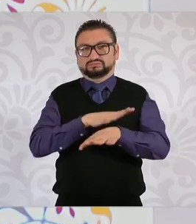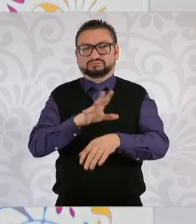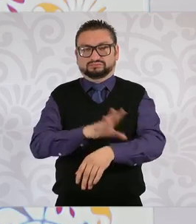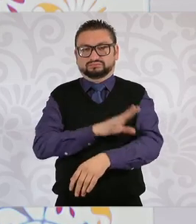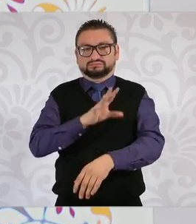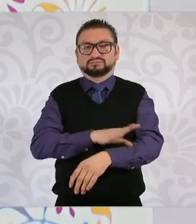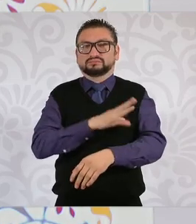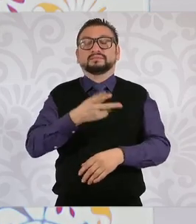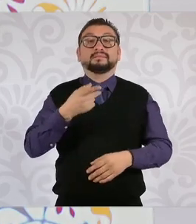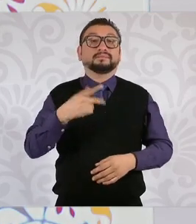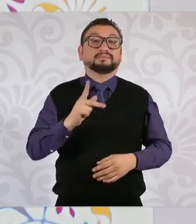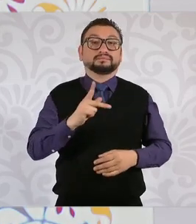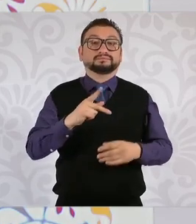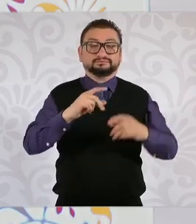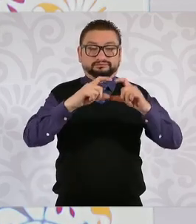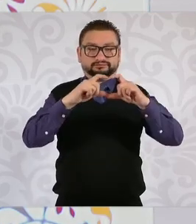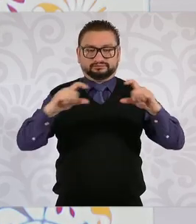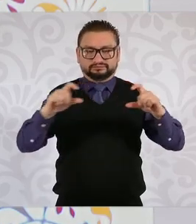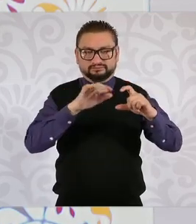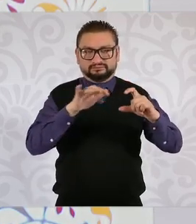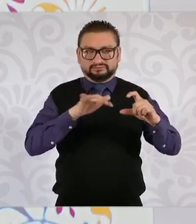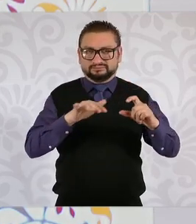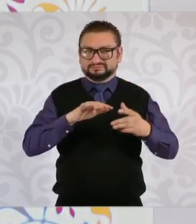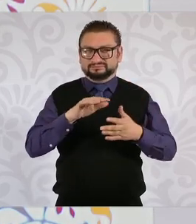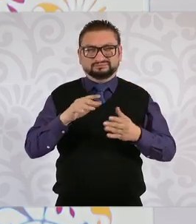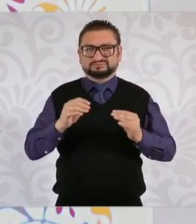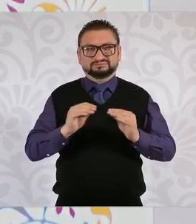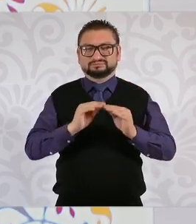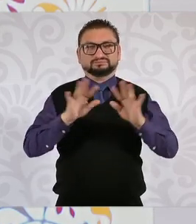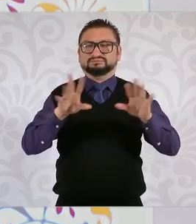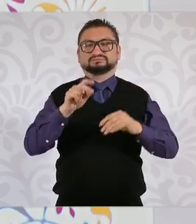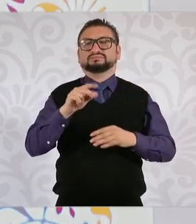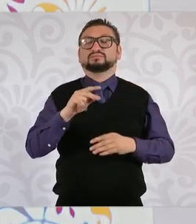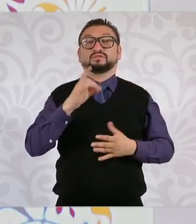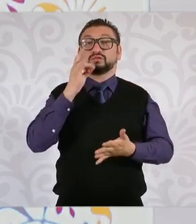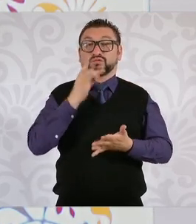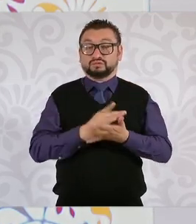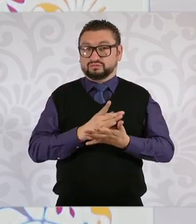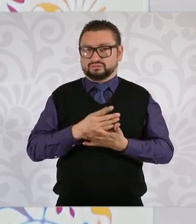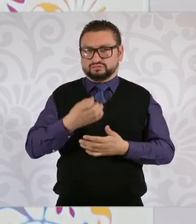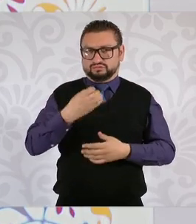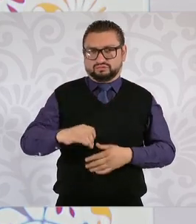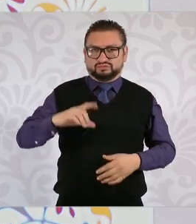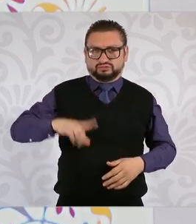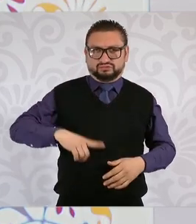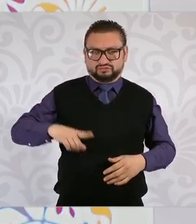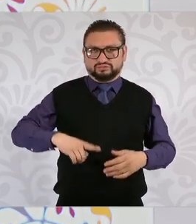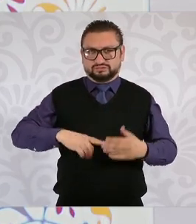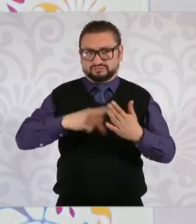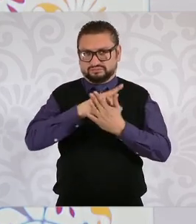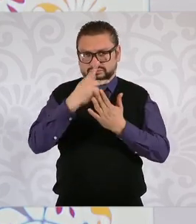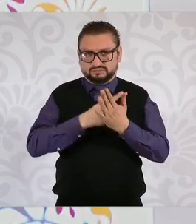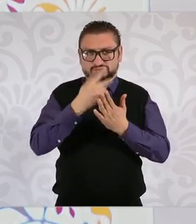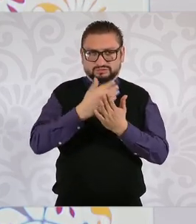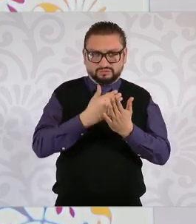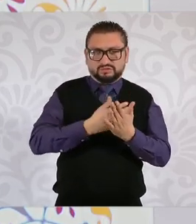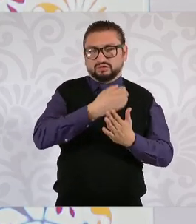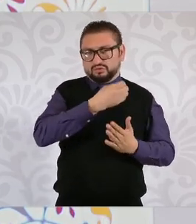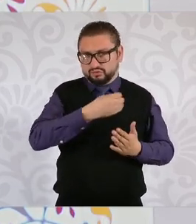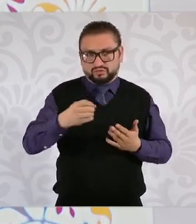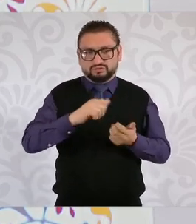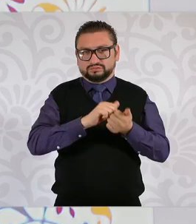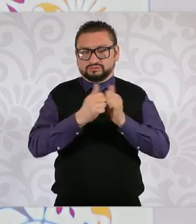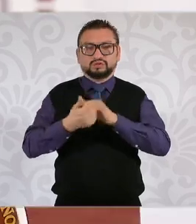pero había en el párrafo no quedaba claro si era solamente obligación del Estado la planeación de la transición